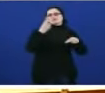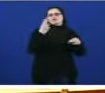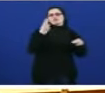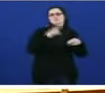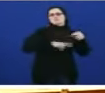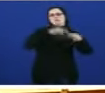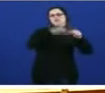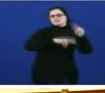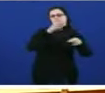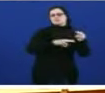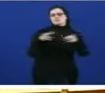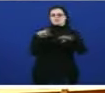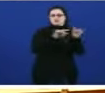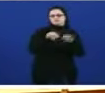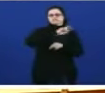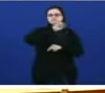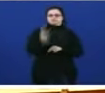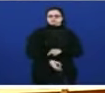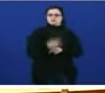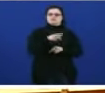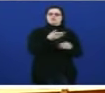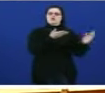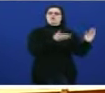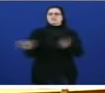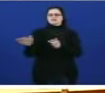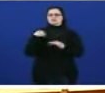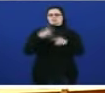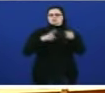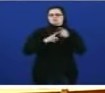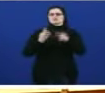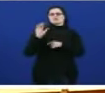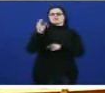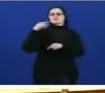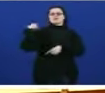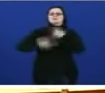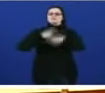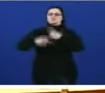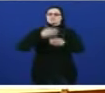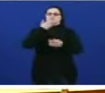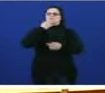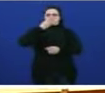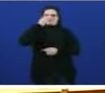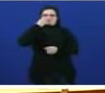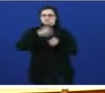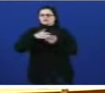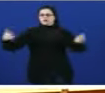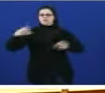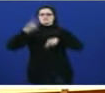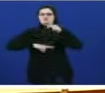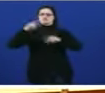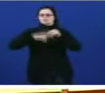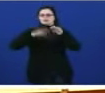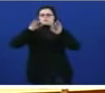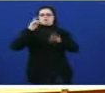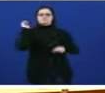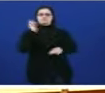ian ter como primeira consecuencia a subordenación do medio ambiente aos intereses das grandes constructoras que son o cabo as que dictan a